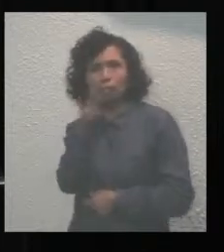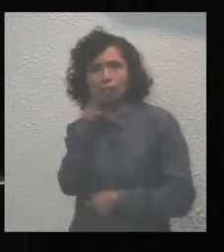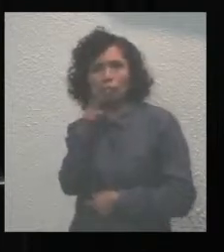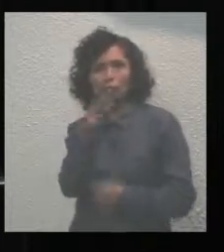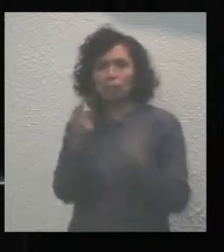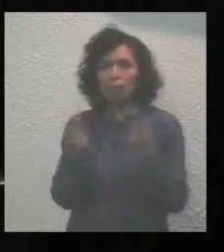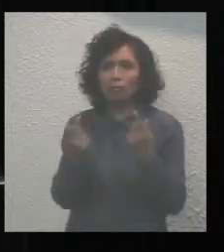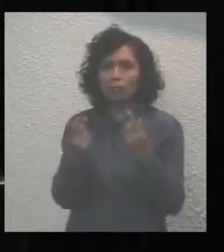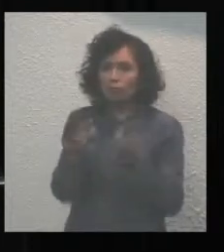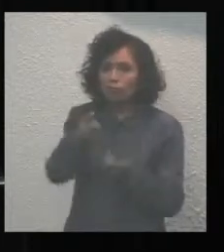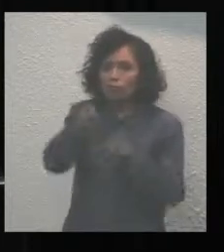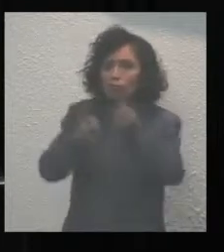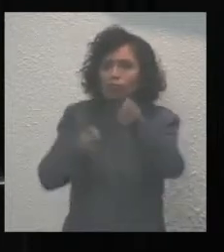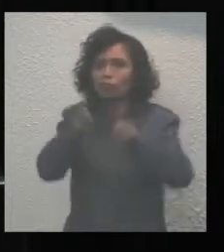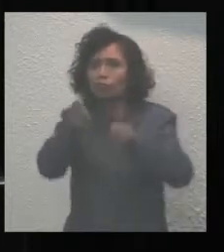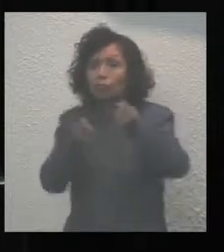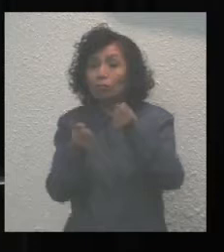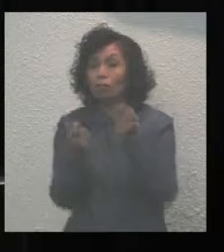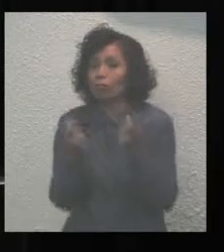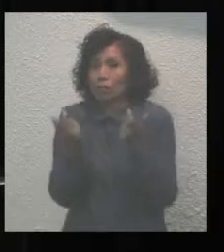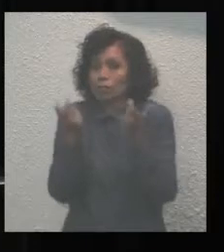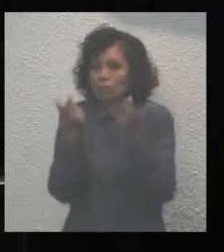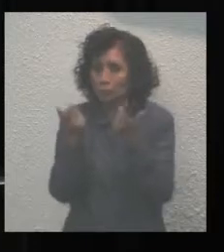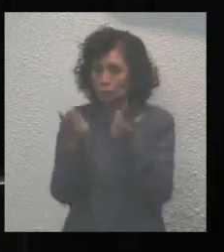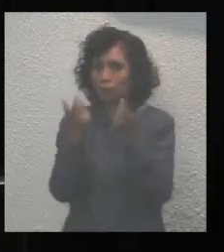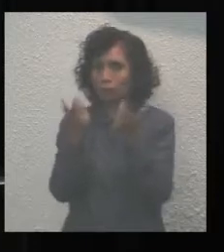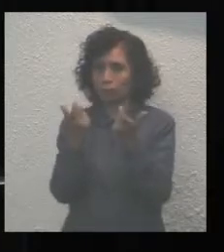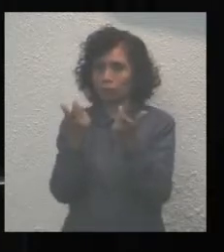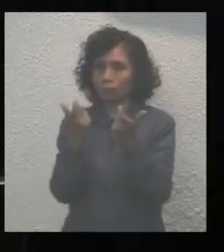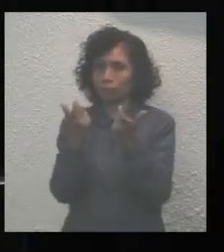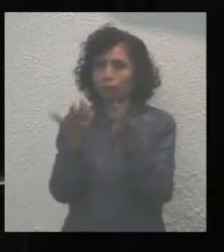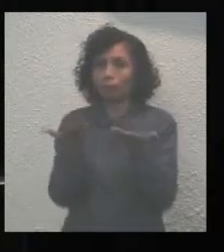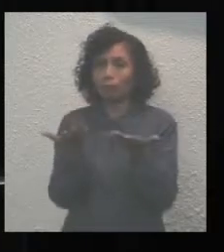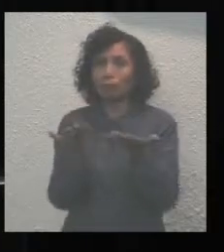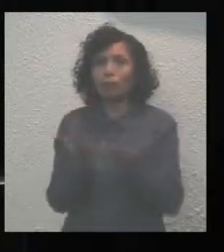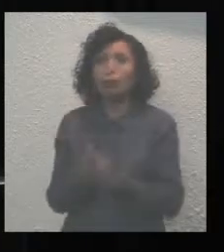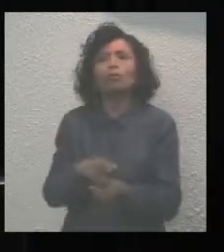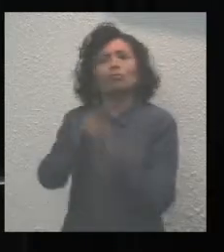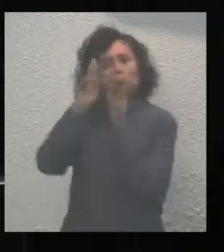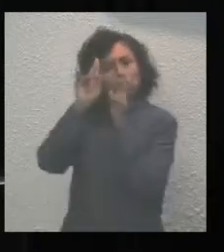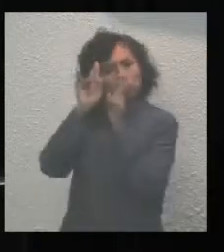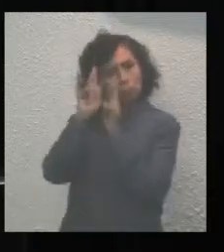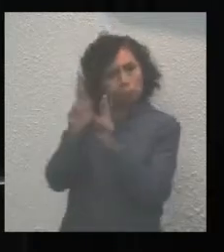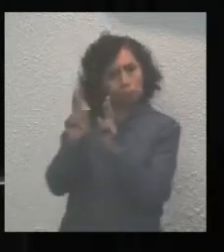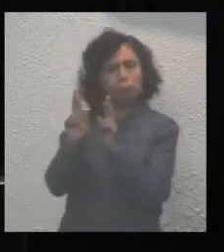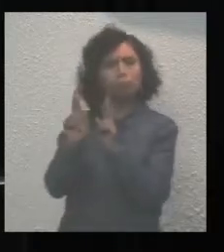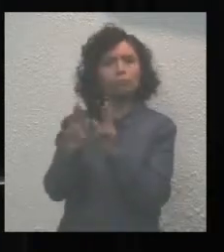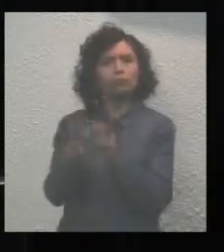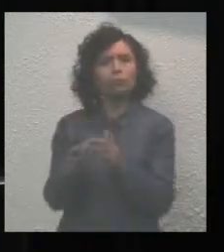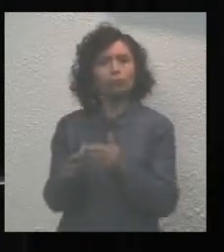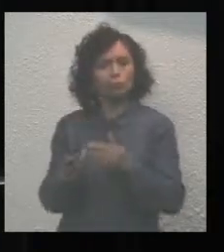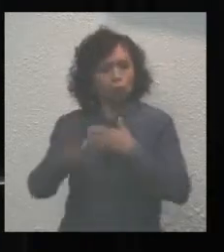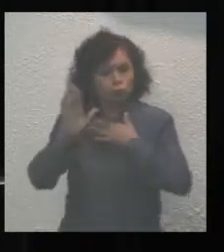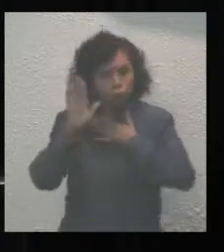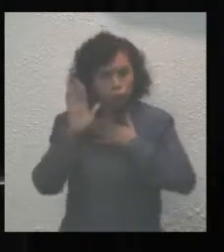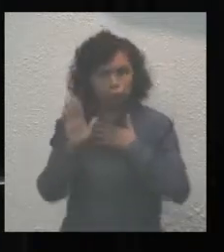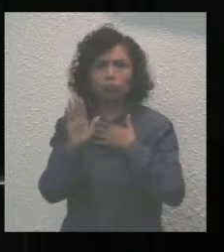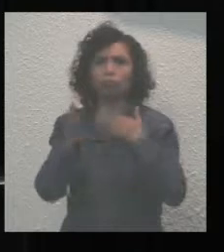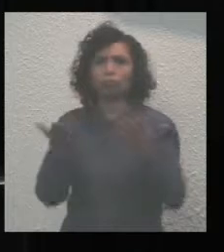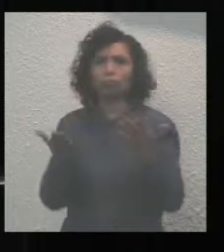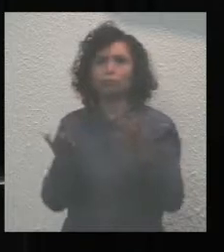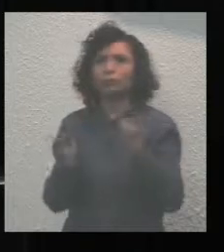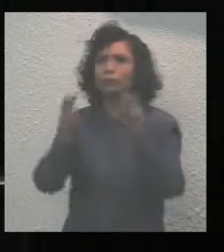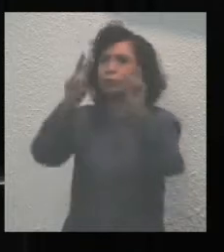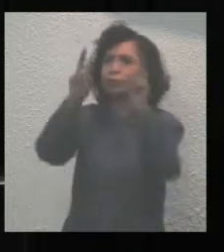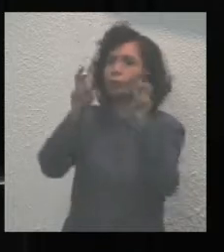equilibrado manejo de las finanzas públicas, el reconocimiento al constante compromiso en materia